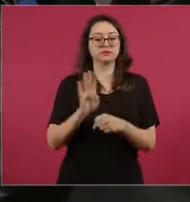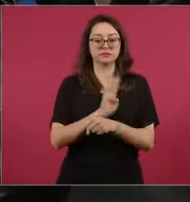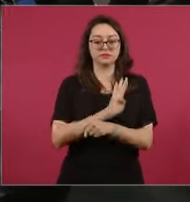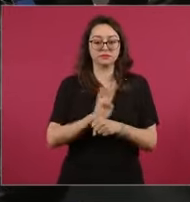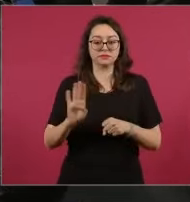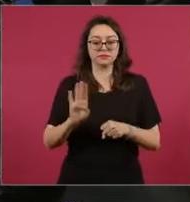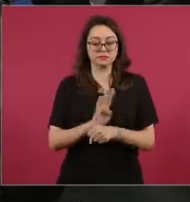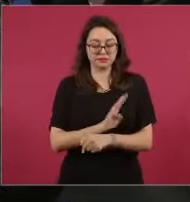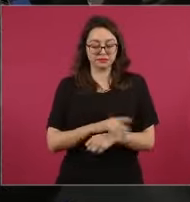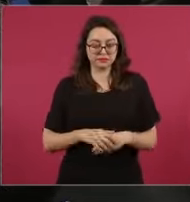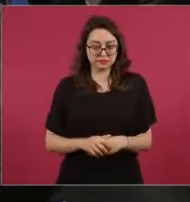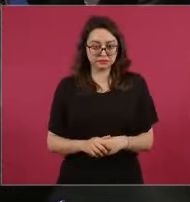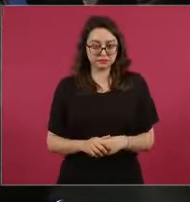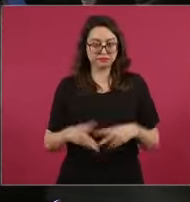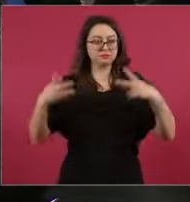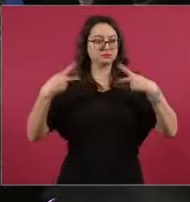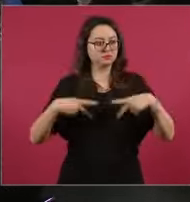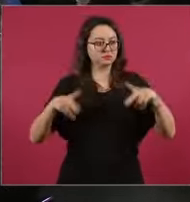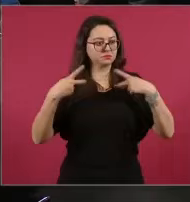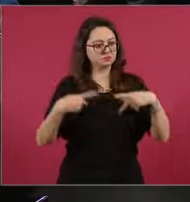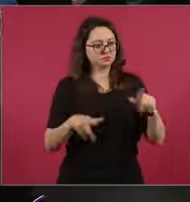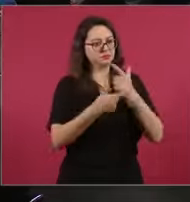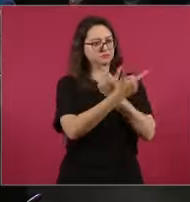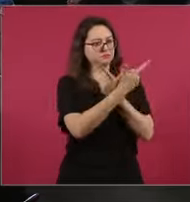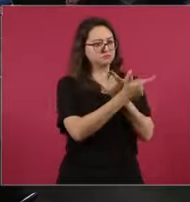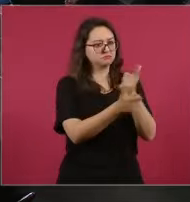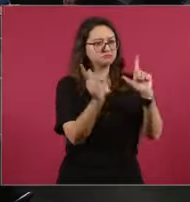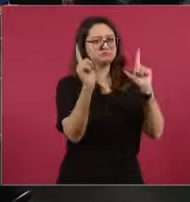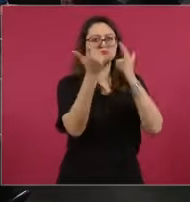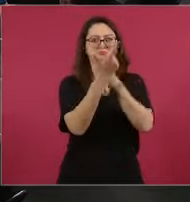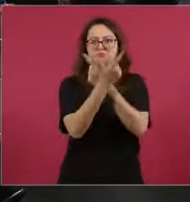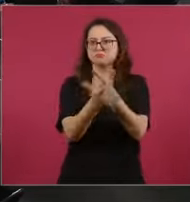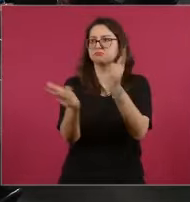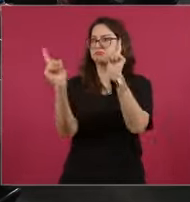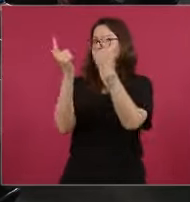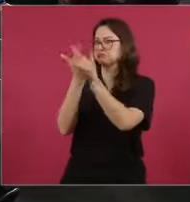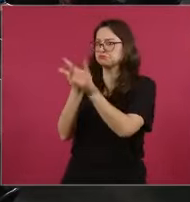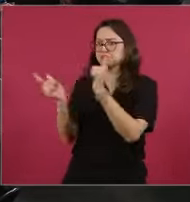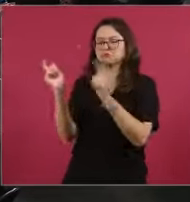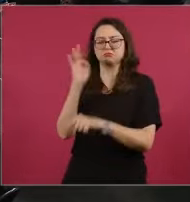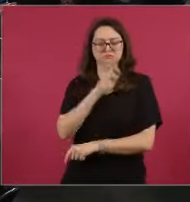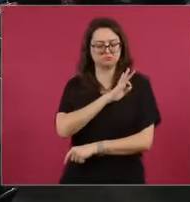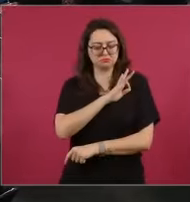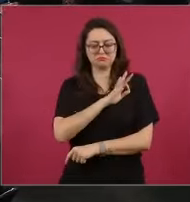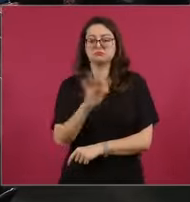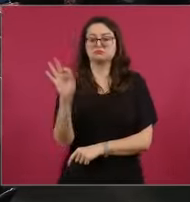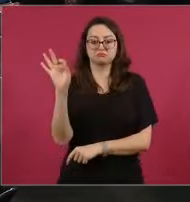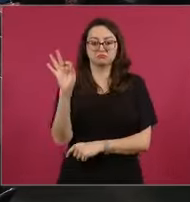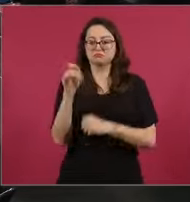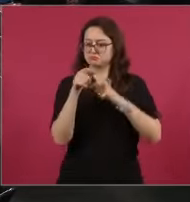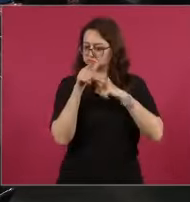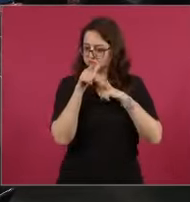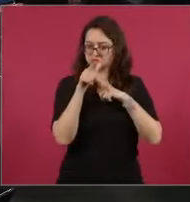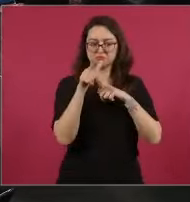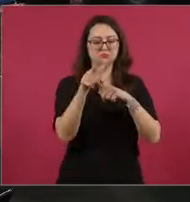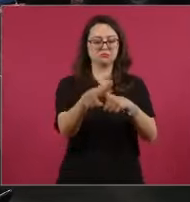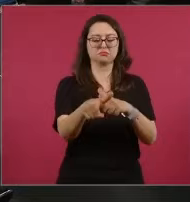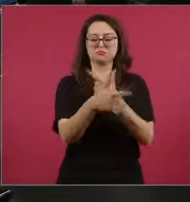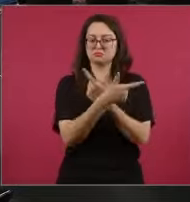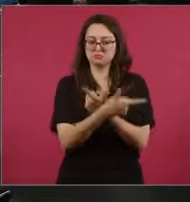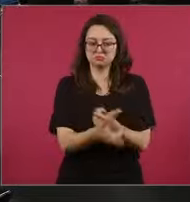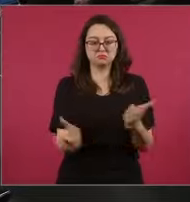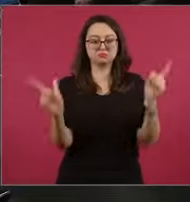Y hay libertades y van a seguir habiendo